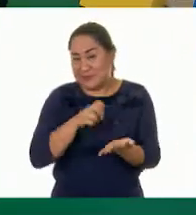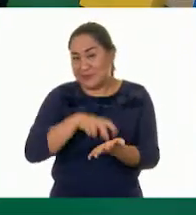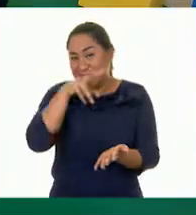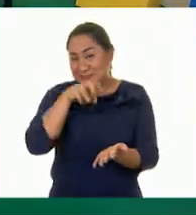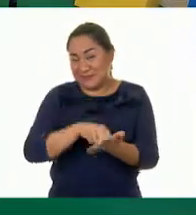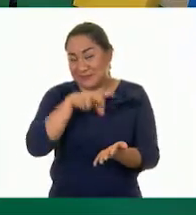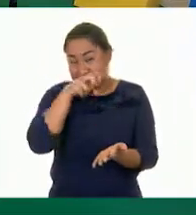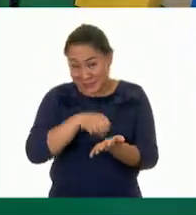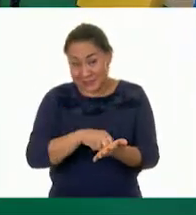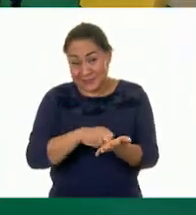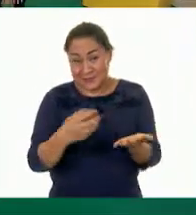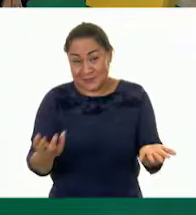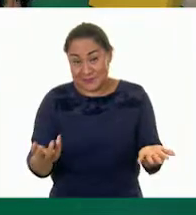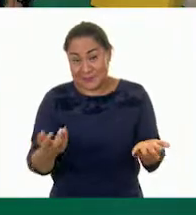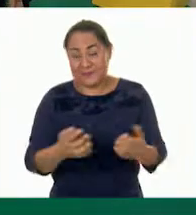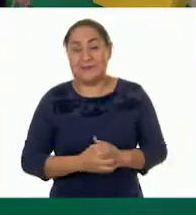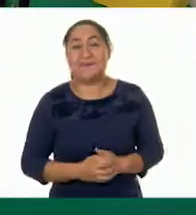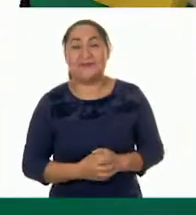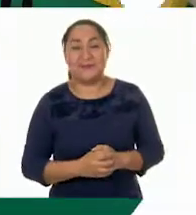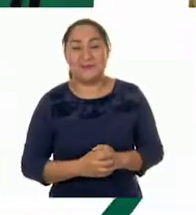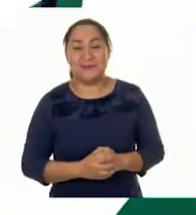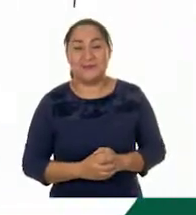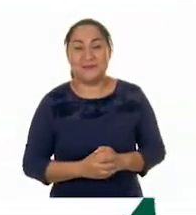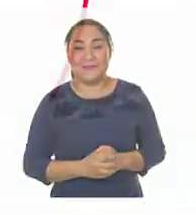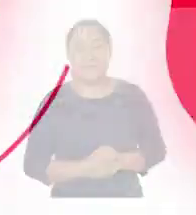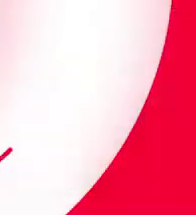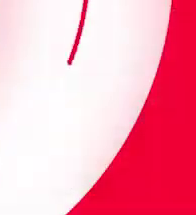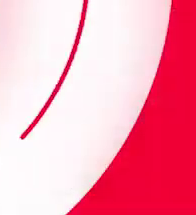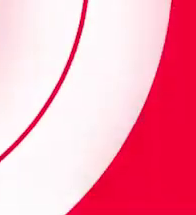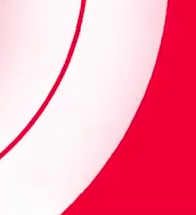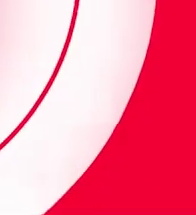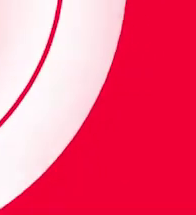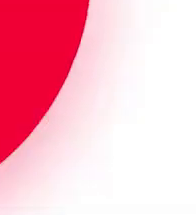Rana Lucía. Entonces, es hacia abajo. Rebeca. Punda.